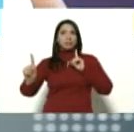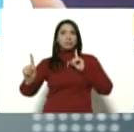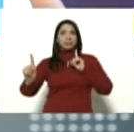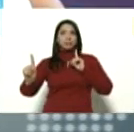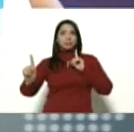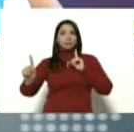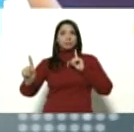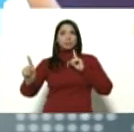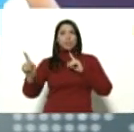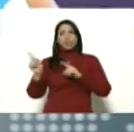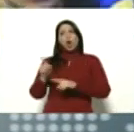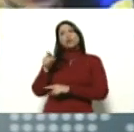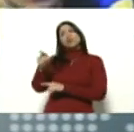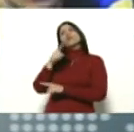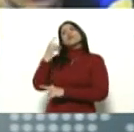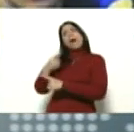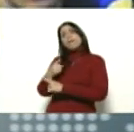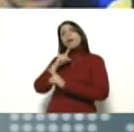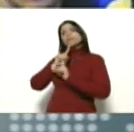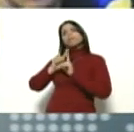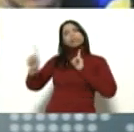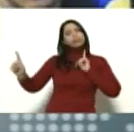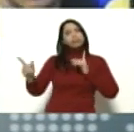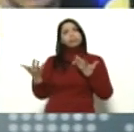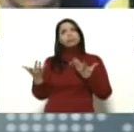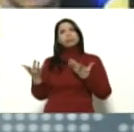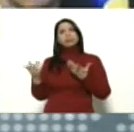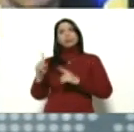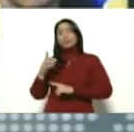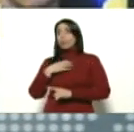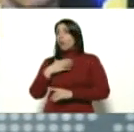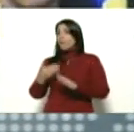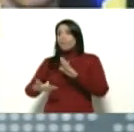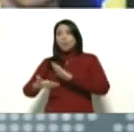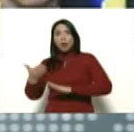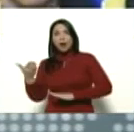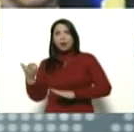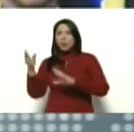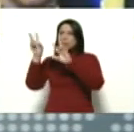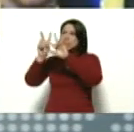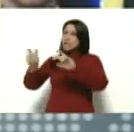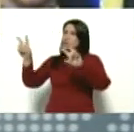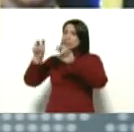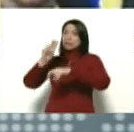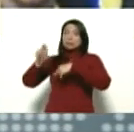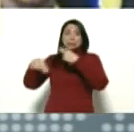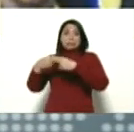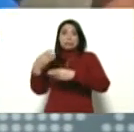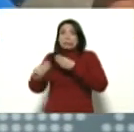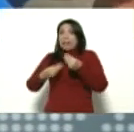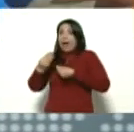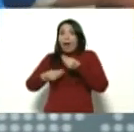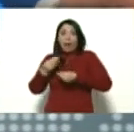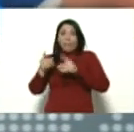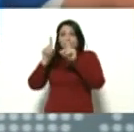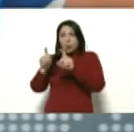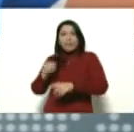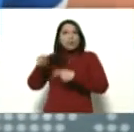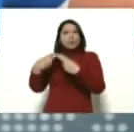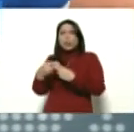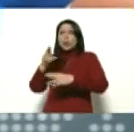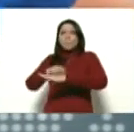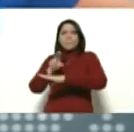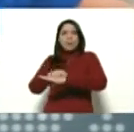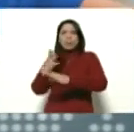que le dijeron es que tenía que aislarse. No fueron a realizarle ninguna prueba. Nunca ningún médico la